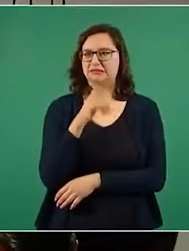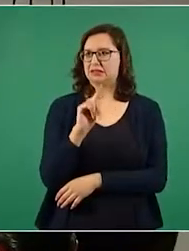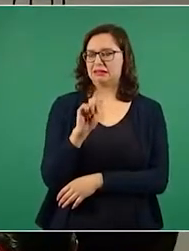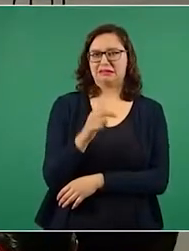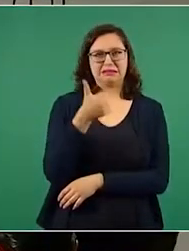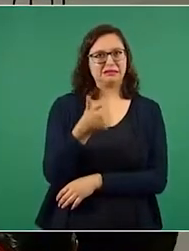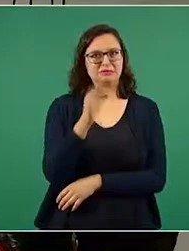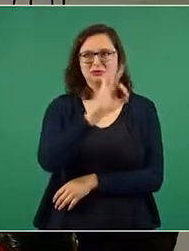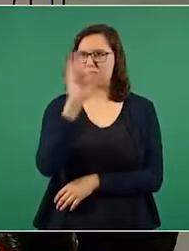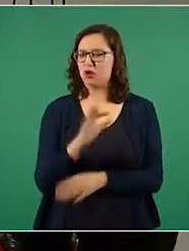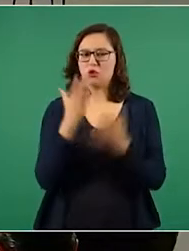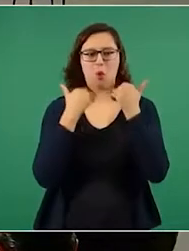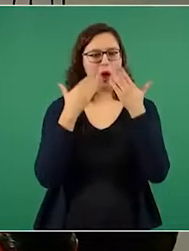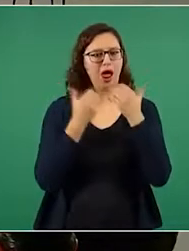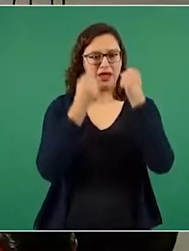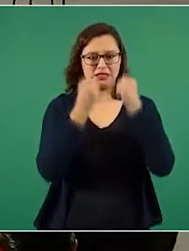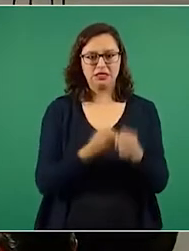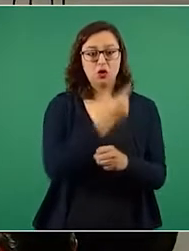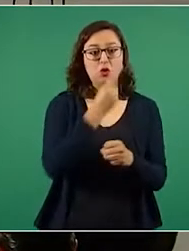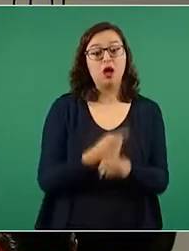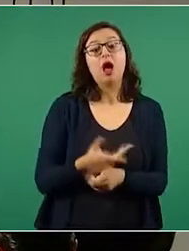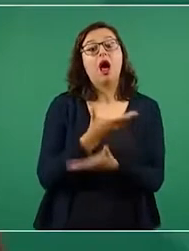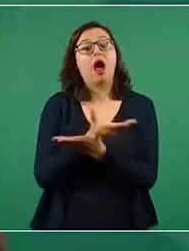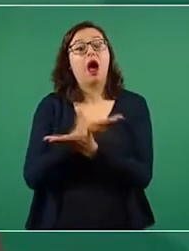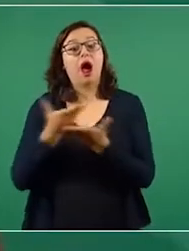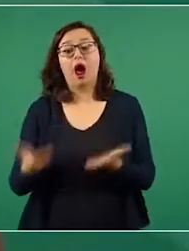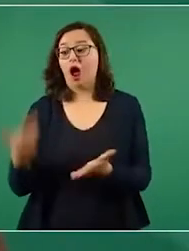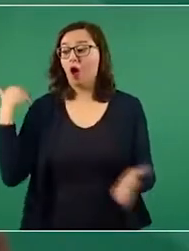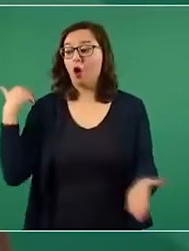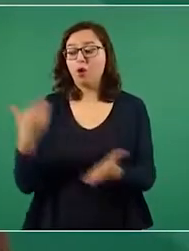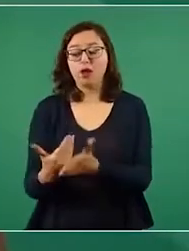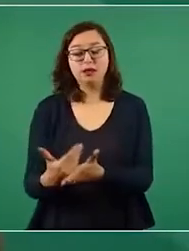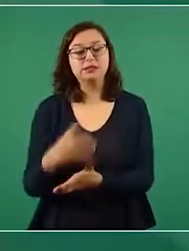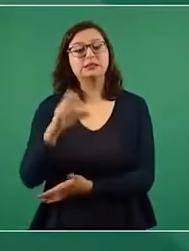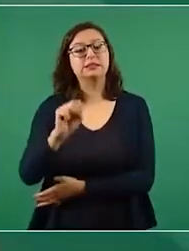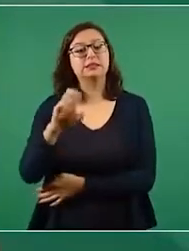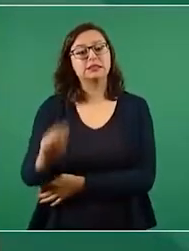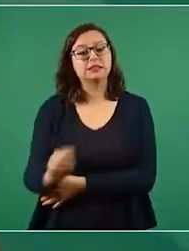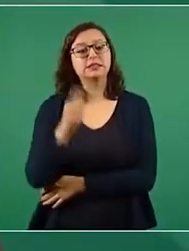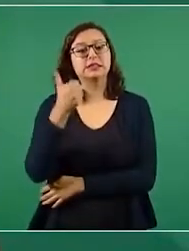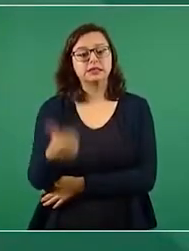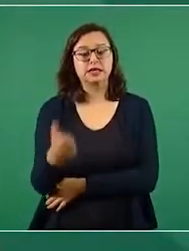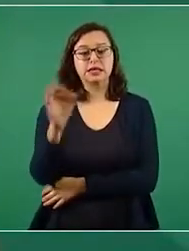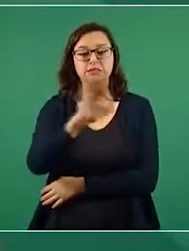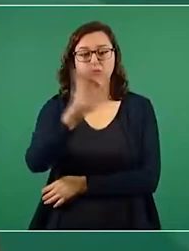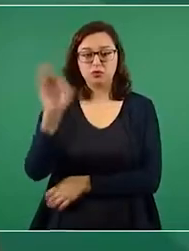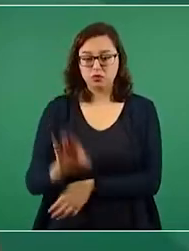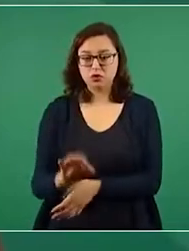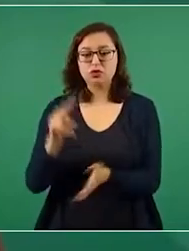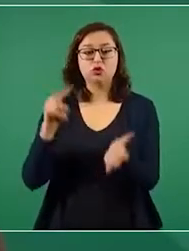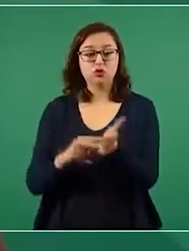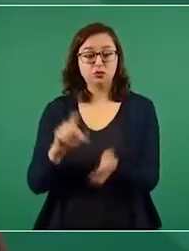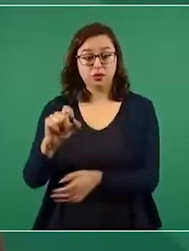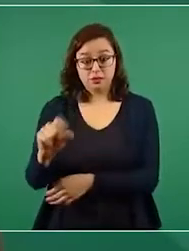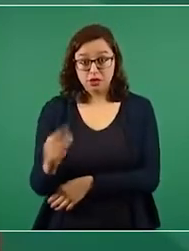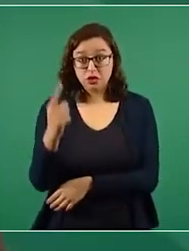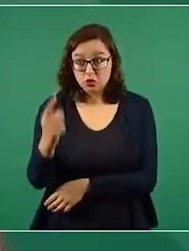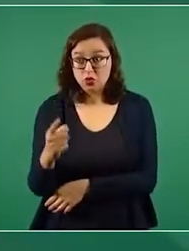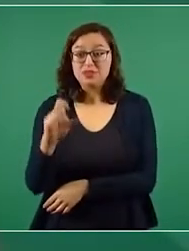Y a lo largo de esta administración ha bajado 66.6 por ciento en junio de 2021.